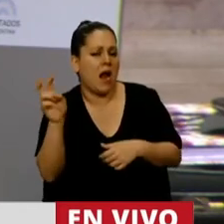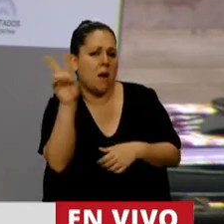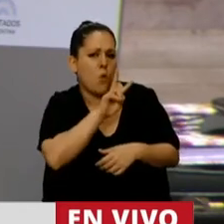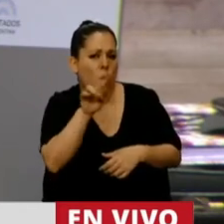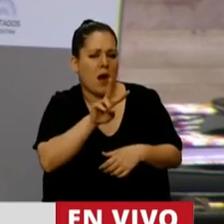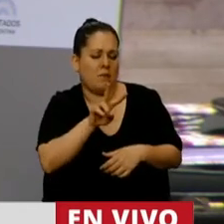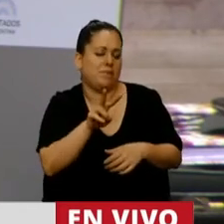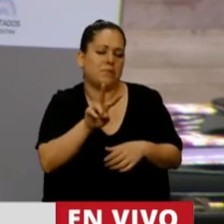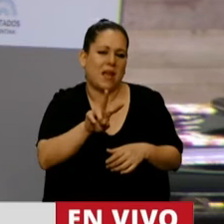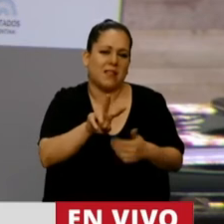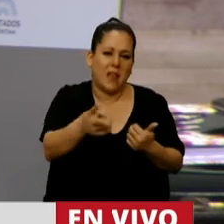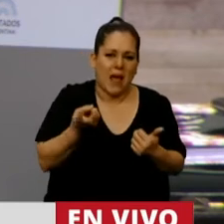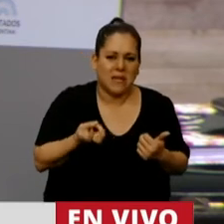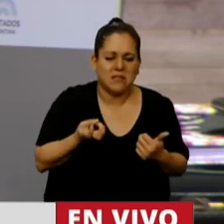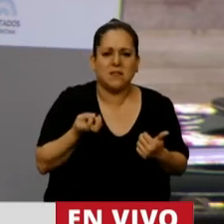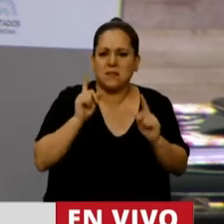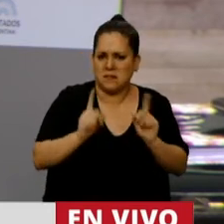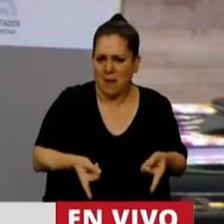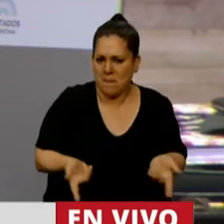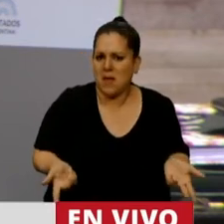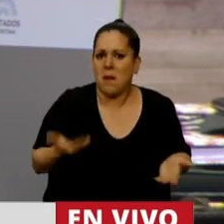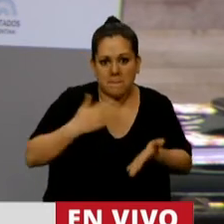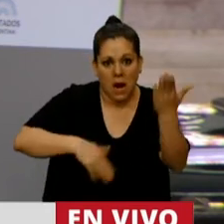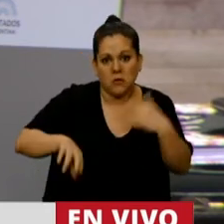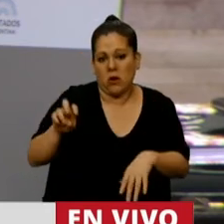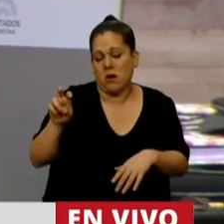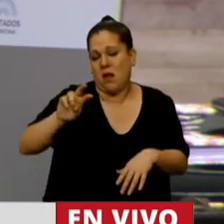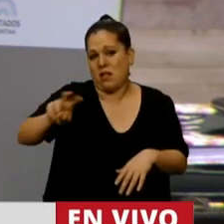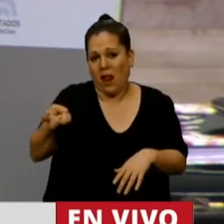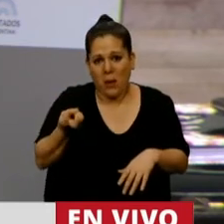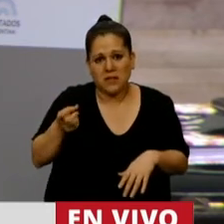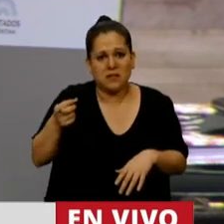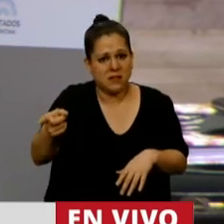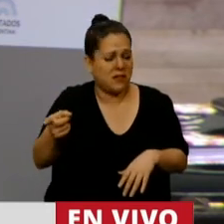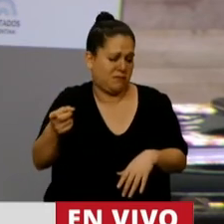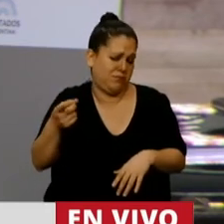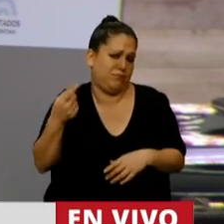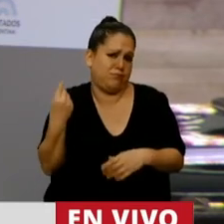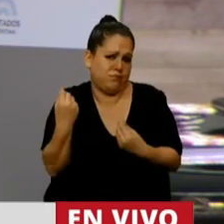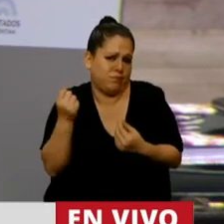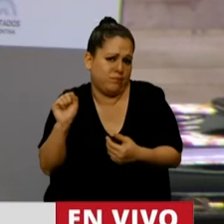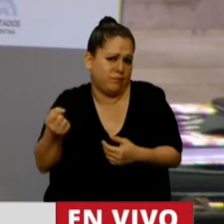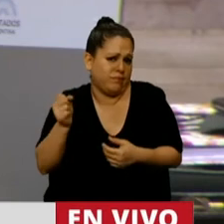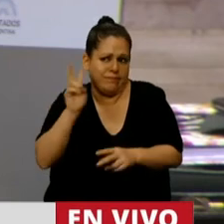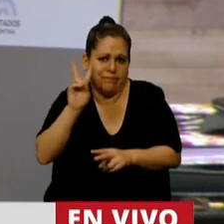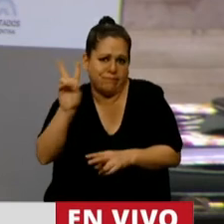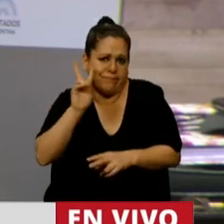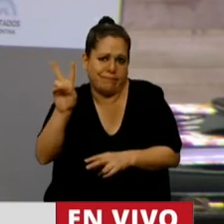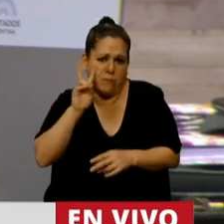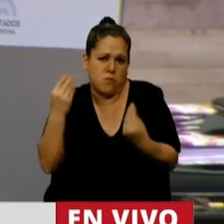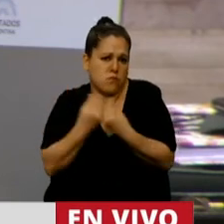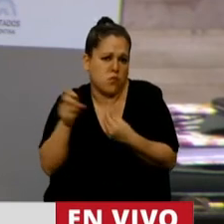travestis, que muchas, la gran mayoría, y lo hemos visto, lo hemos escuchado en las distintas reuniones informativas,